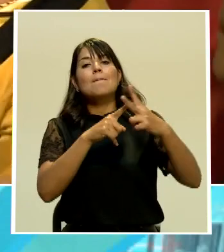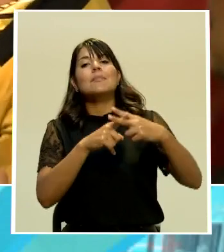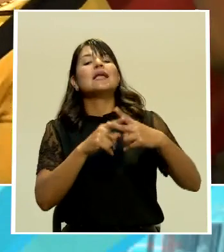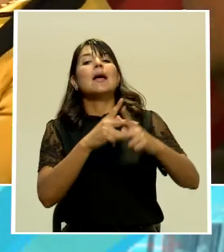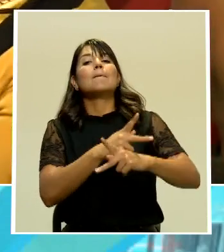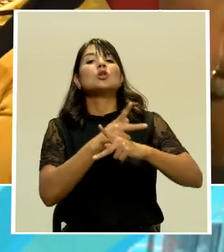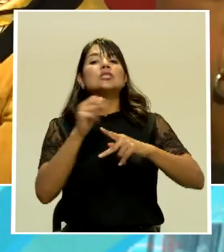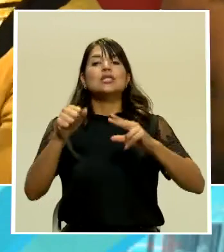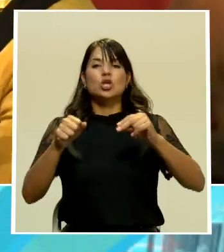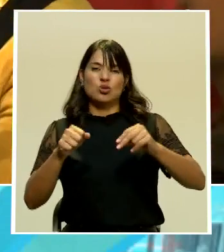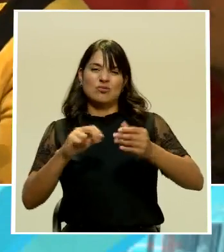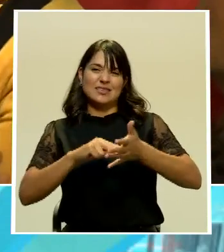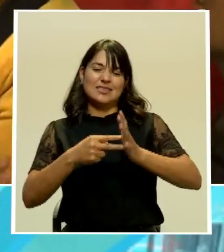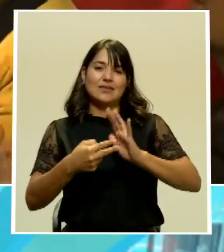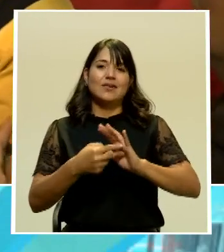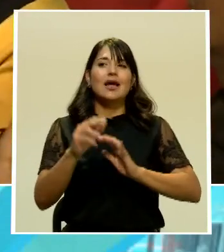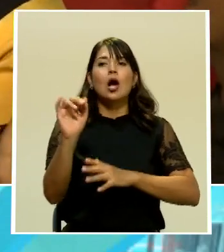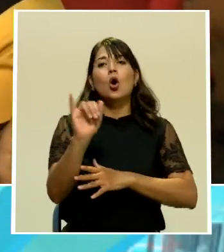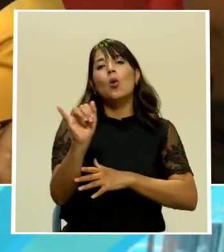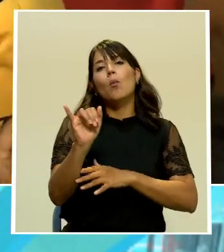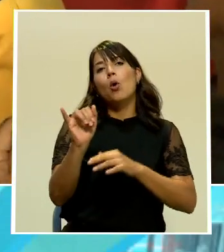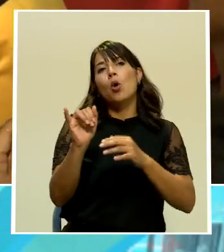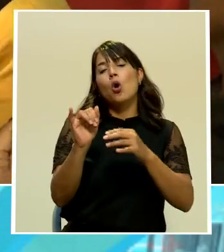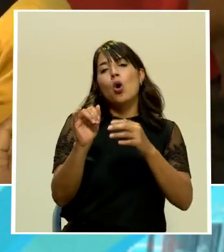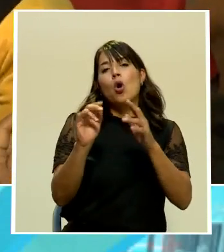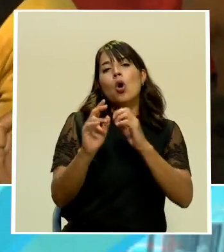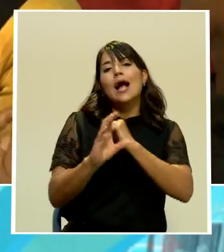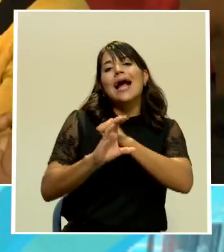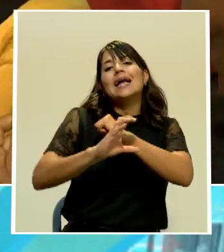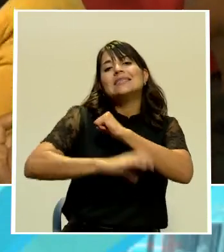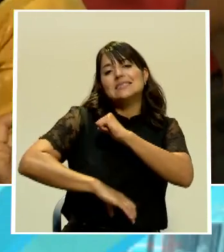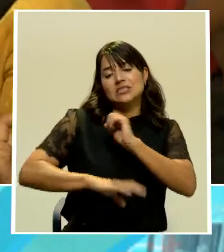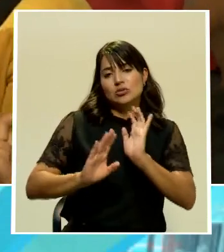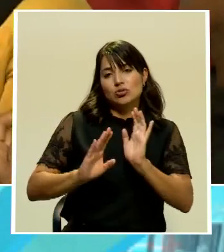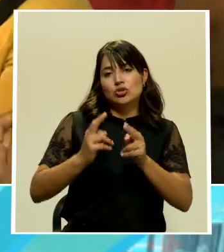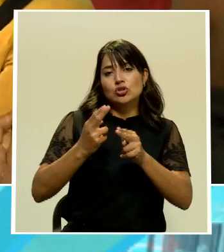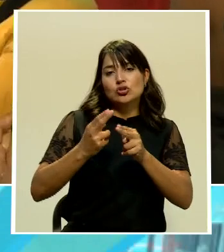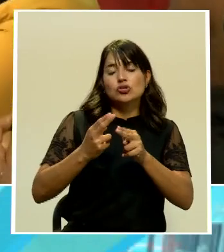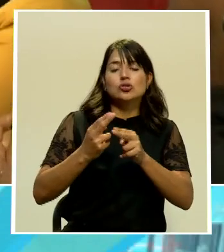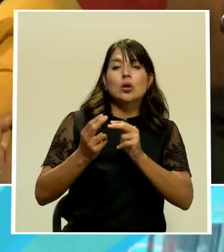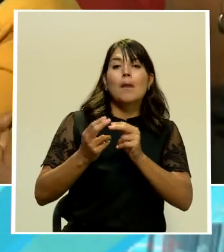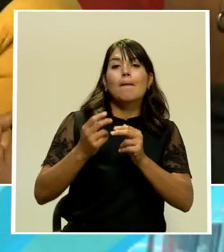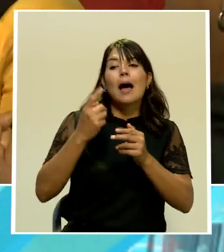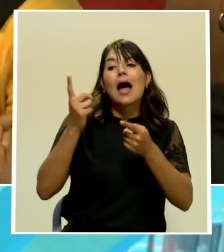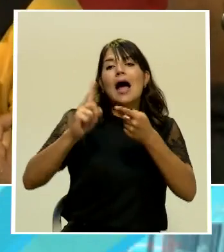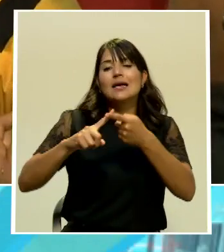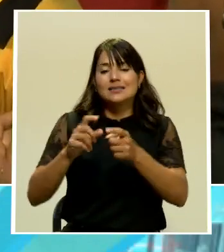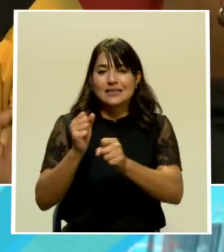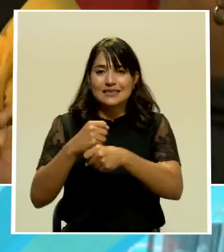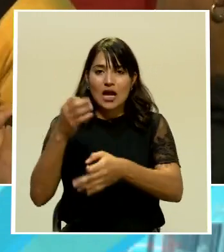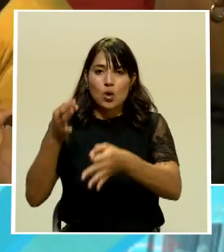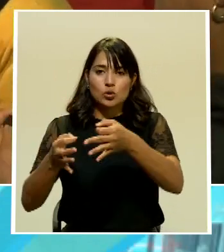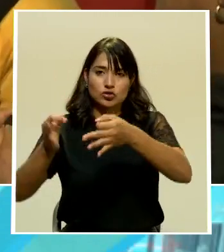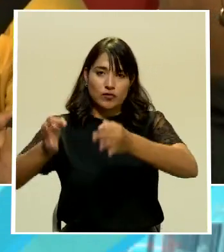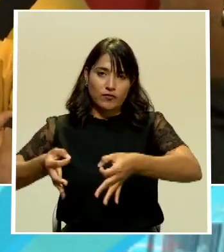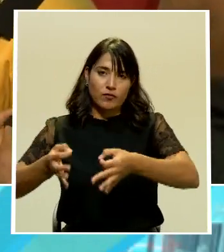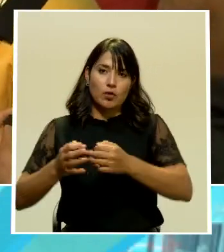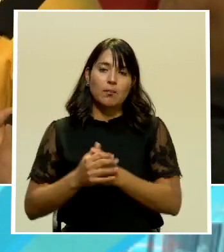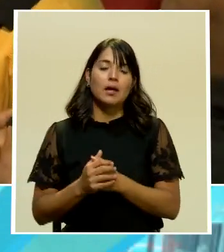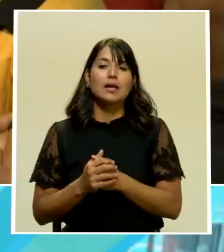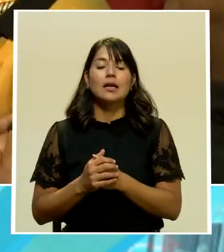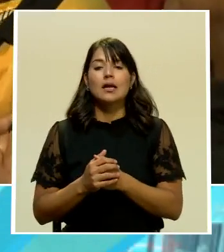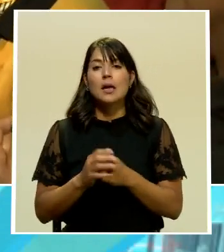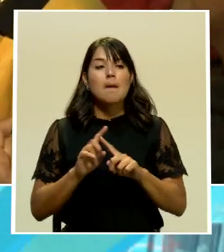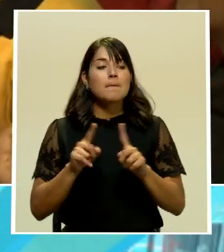medidas cautelares que en resumen las cinco medidas cautelares que el ministerio público estaba solicitando era no